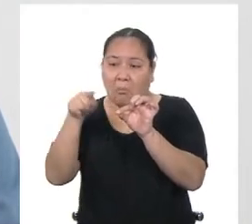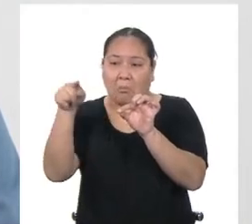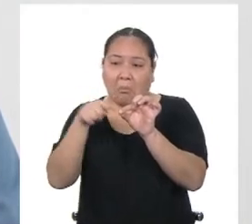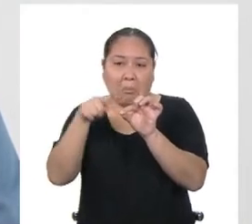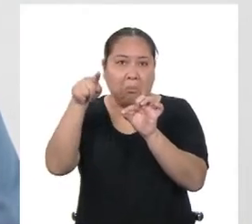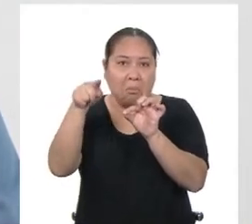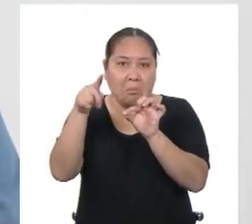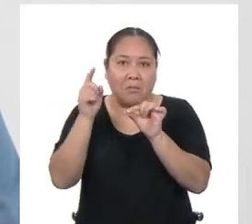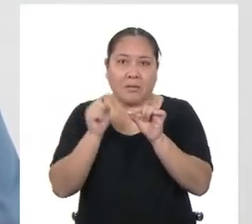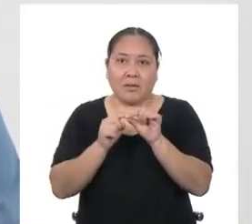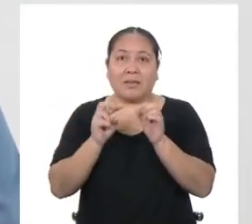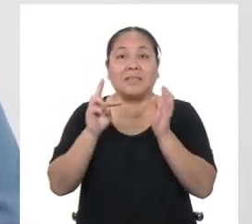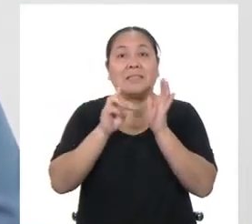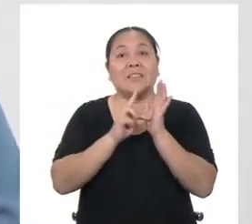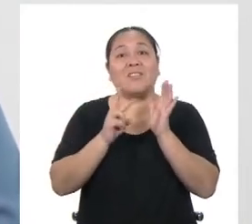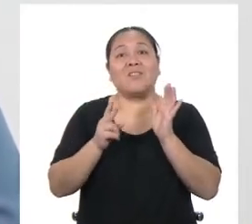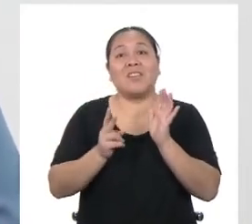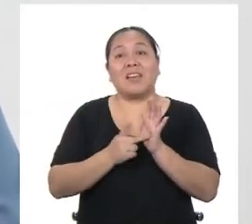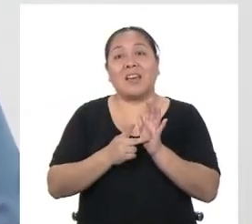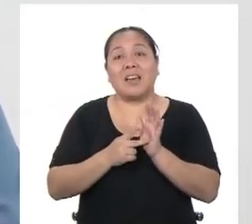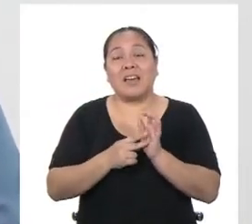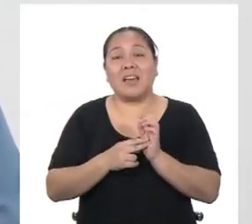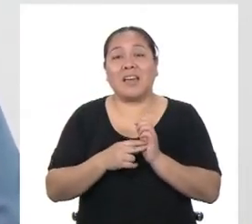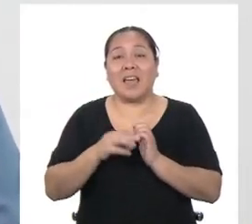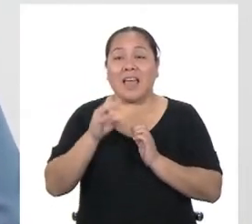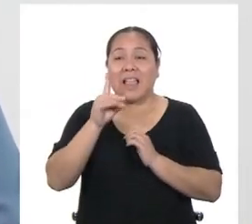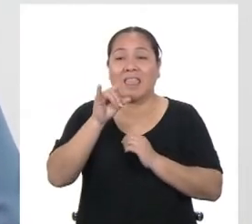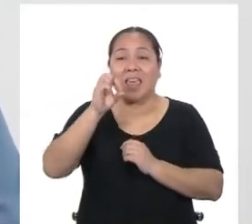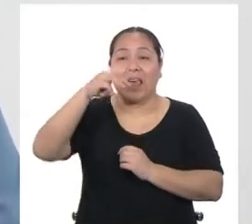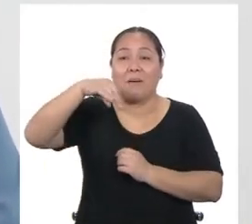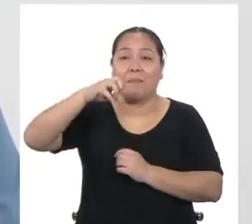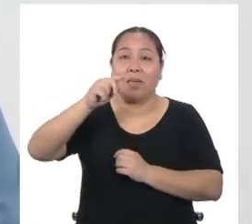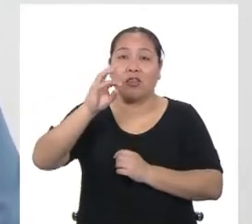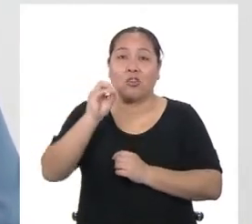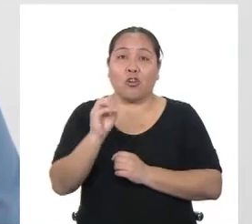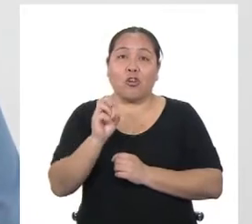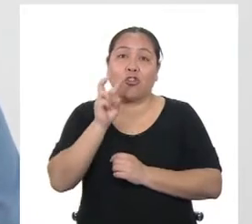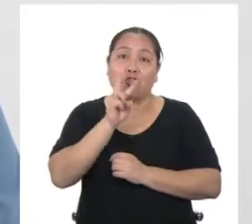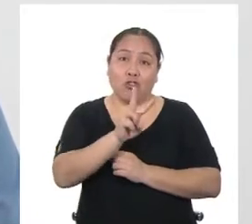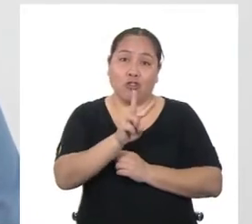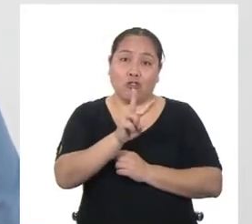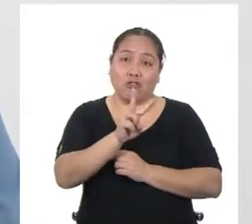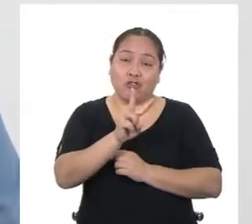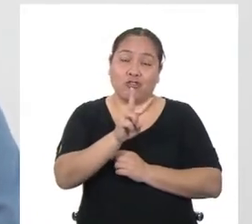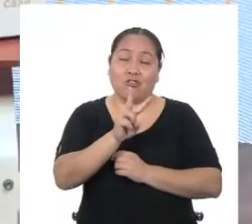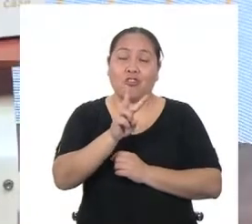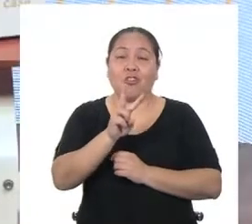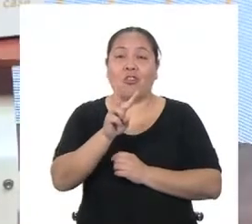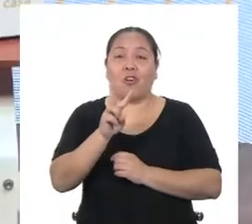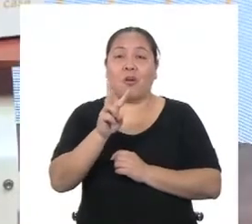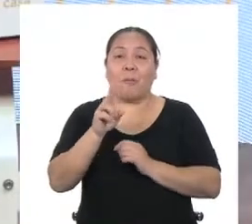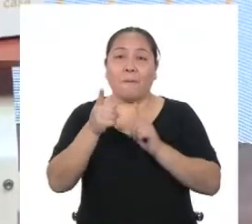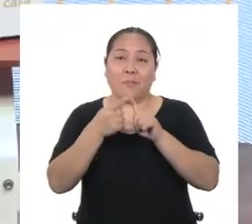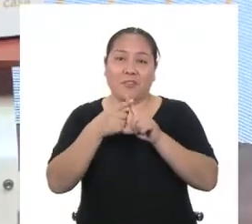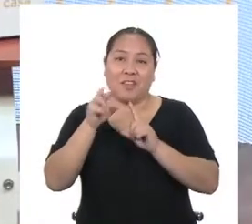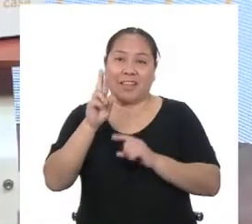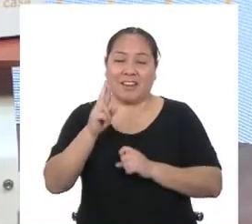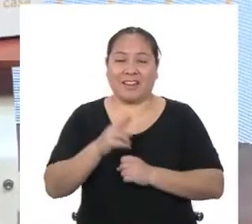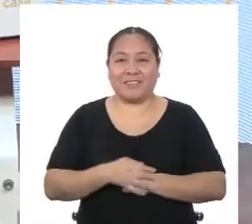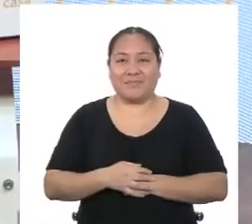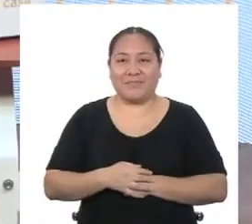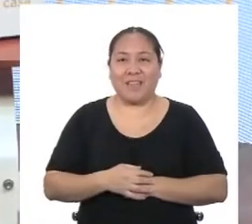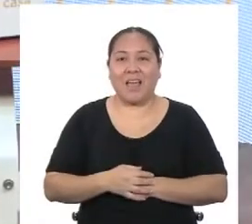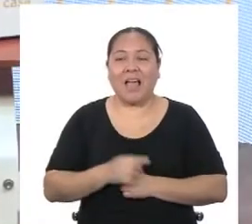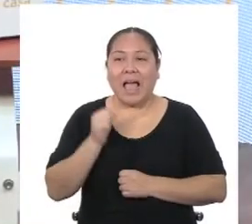la circunferencia, podemos inferir que el diámetro es equivalente a dos veces el radio. Claro. Entonces